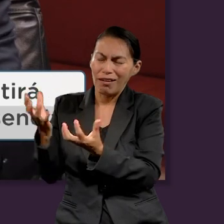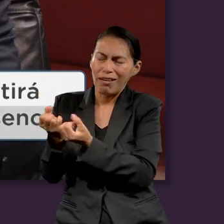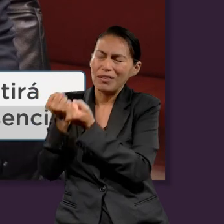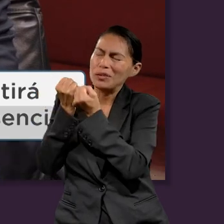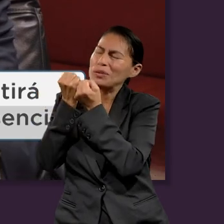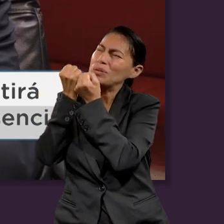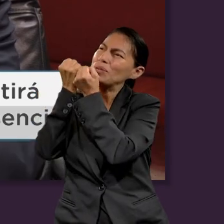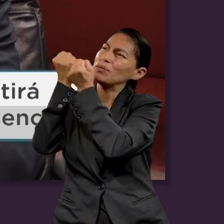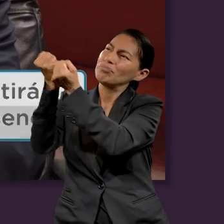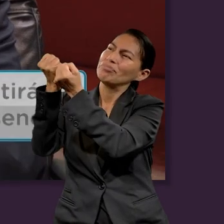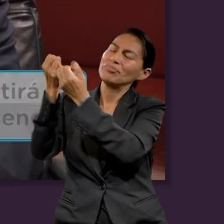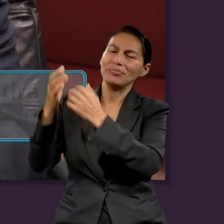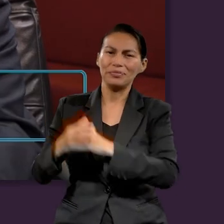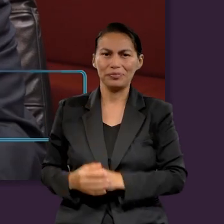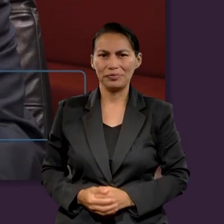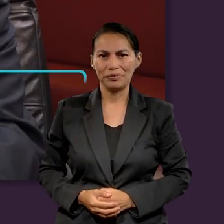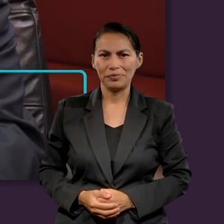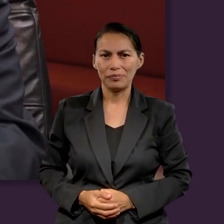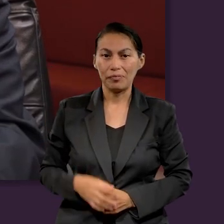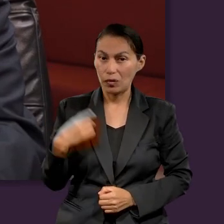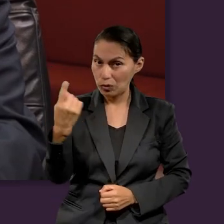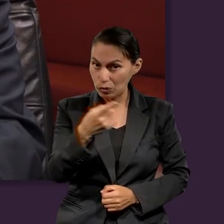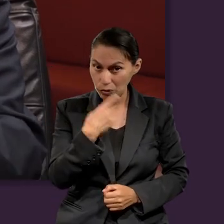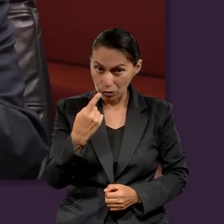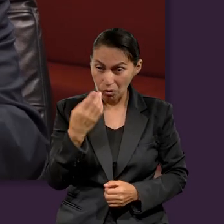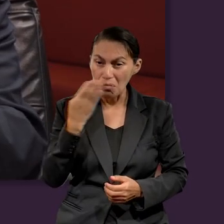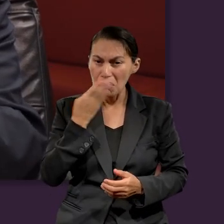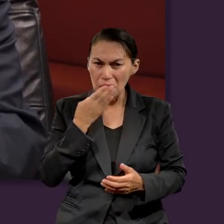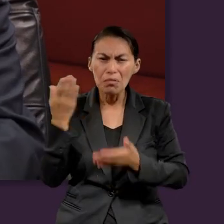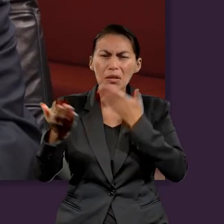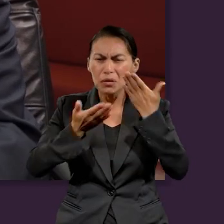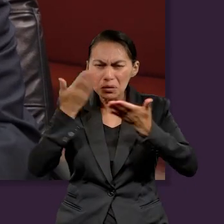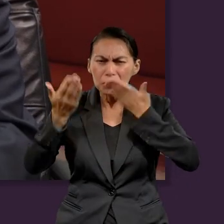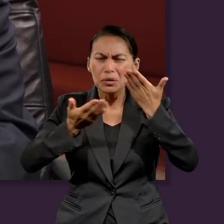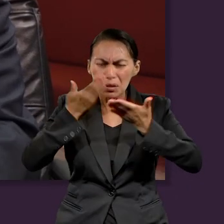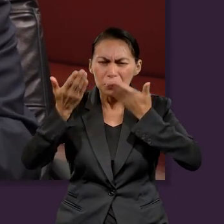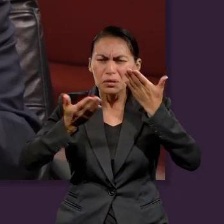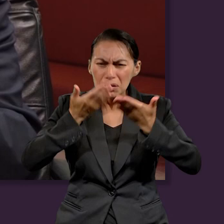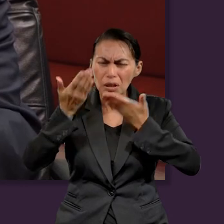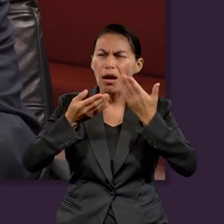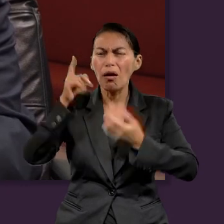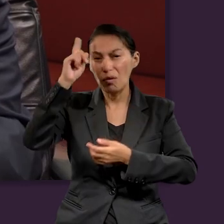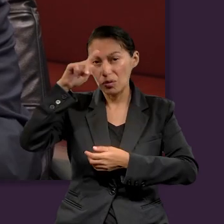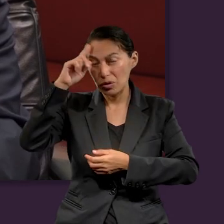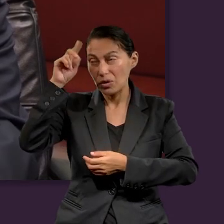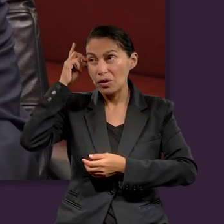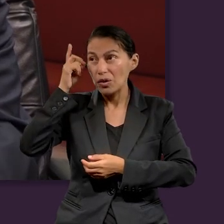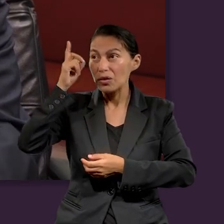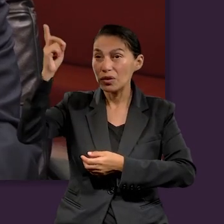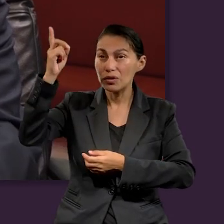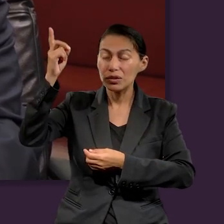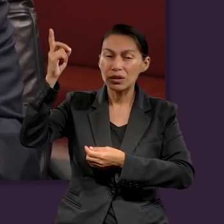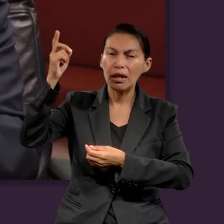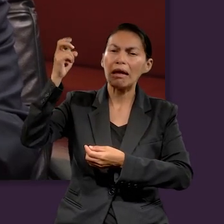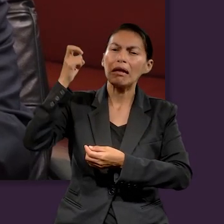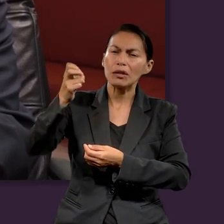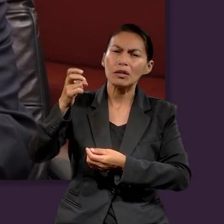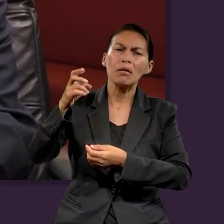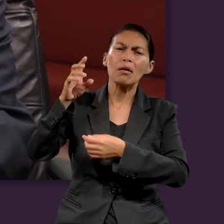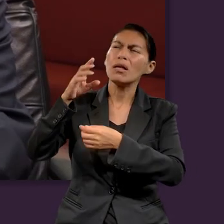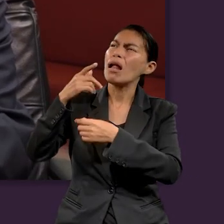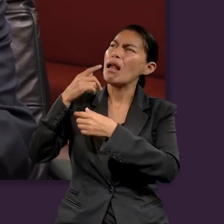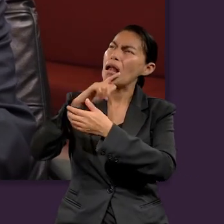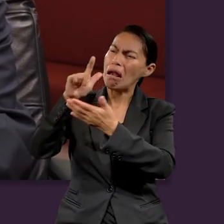de lealtad ante su presencia. Busquemos las Escrituras, sigamos el consejo divino y